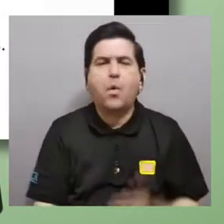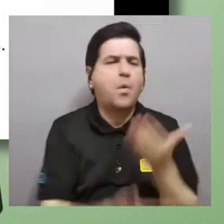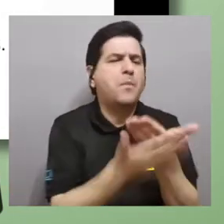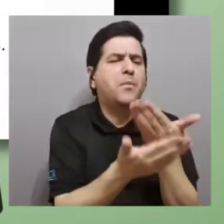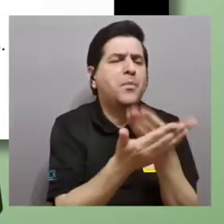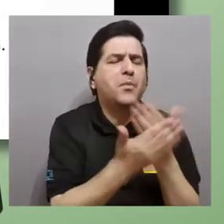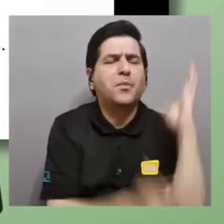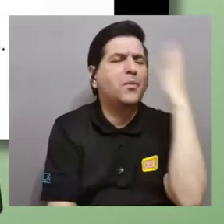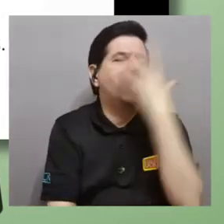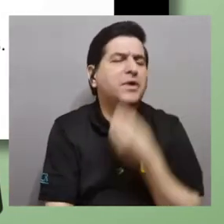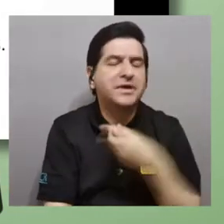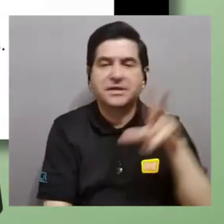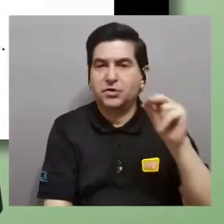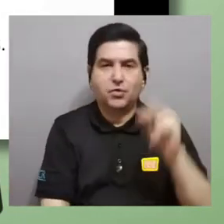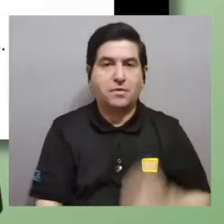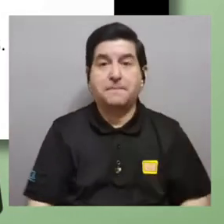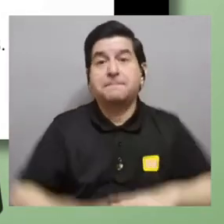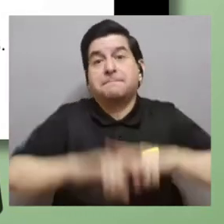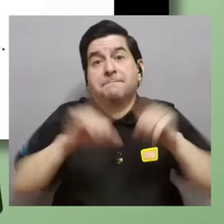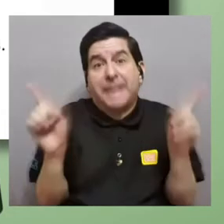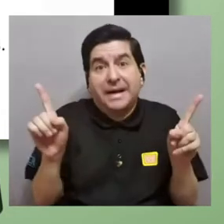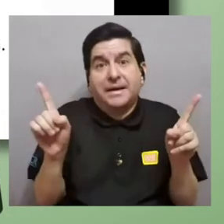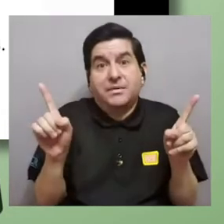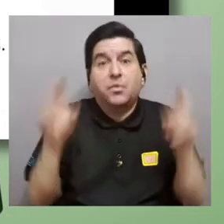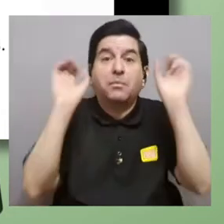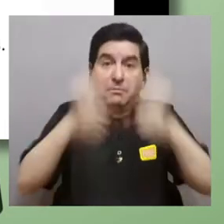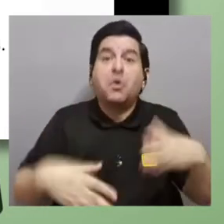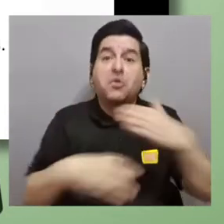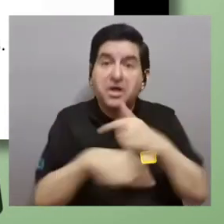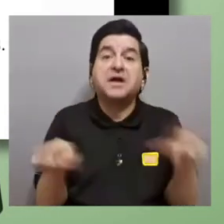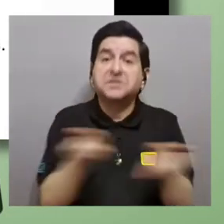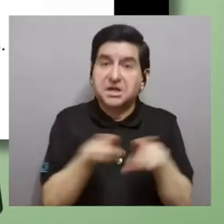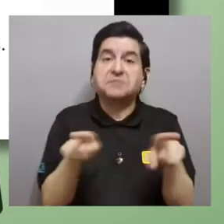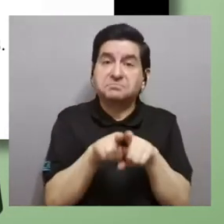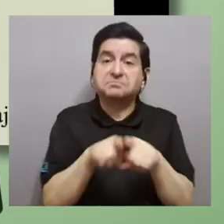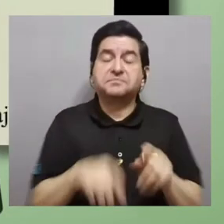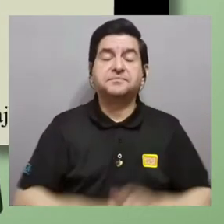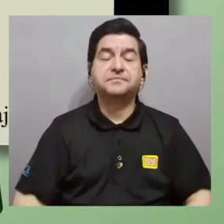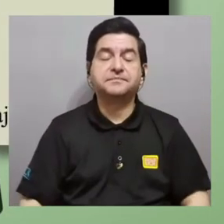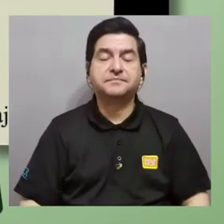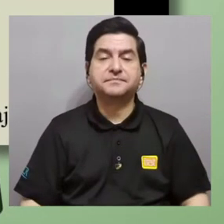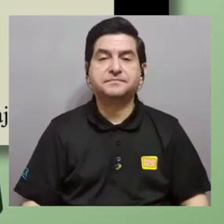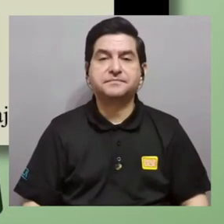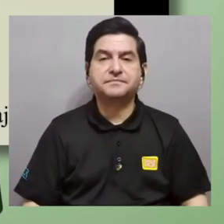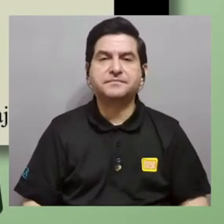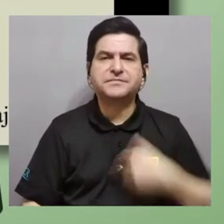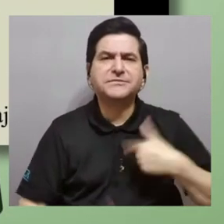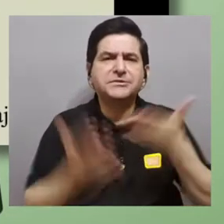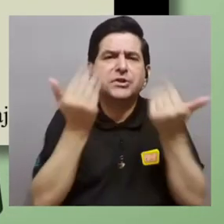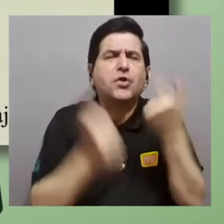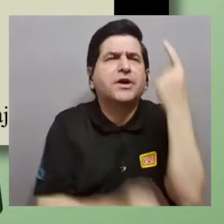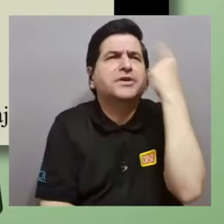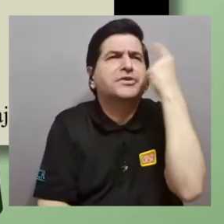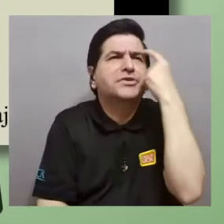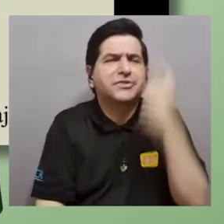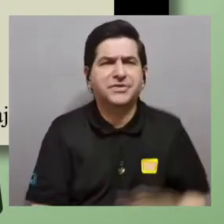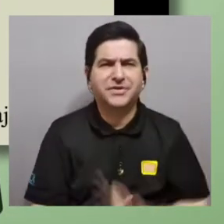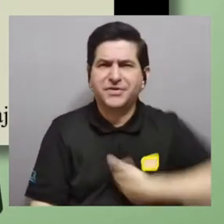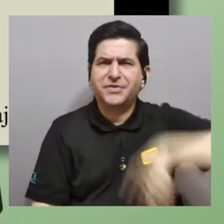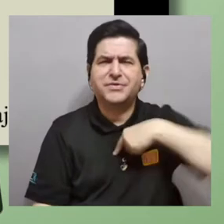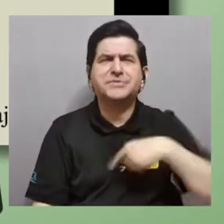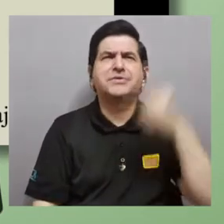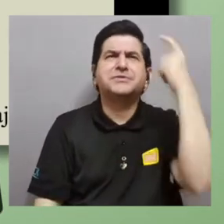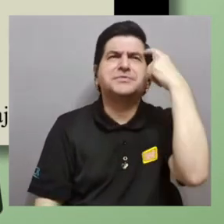demostraciones bonitas aunque podemos hacerlo también lo que yo quiero que pensemos cuando